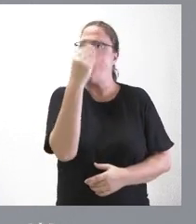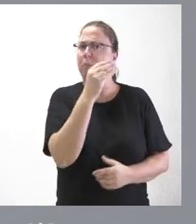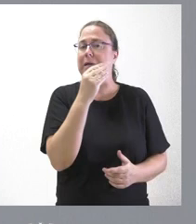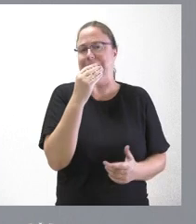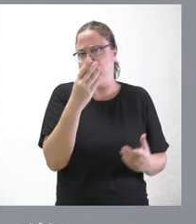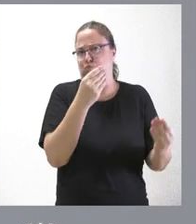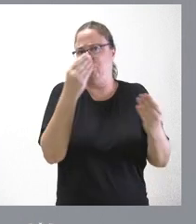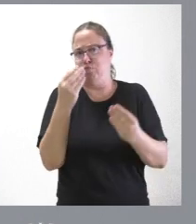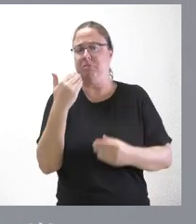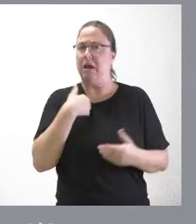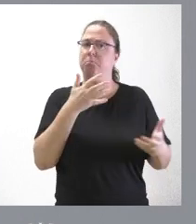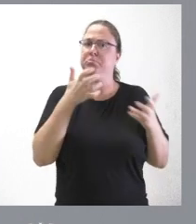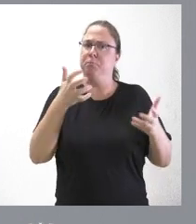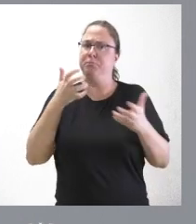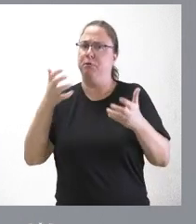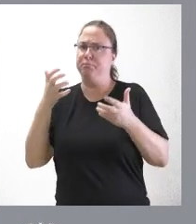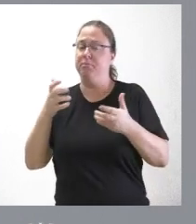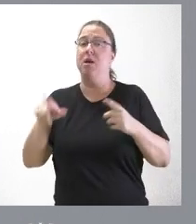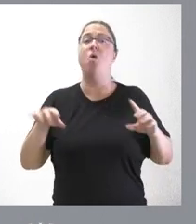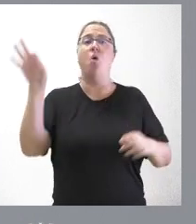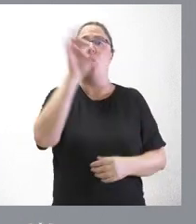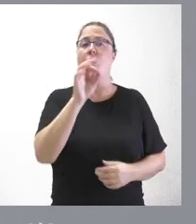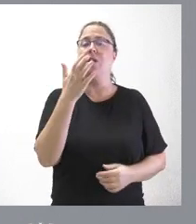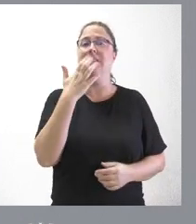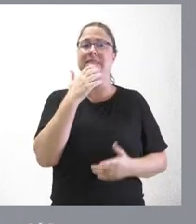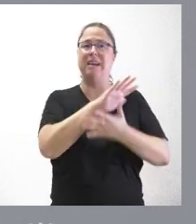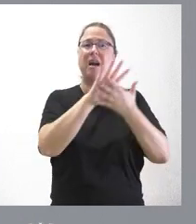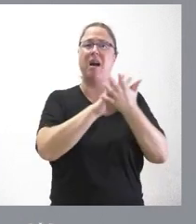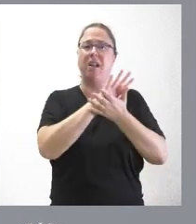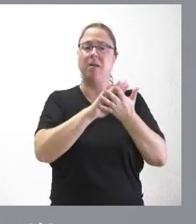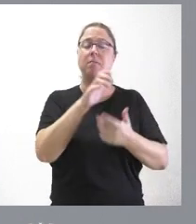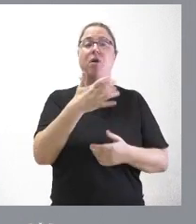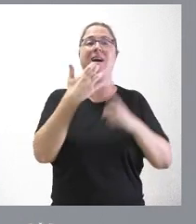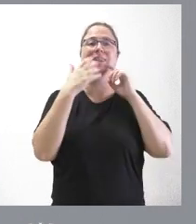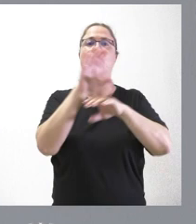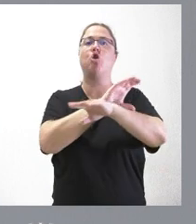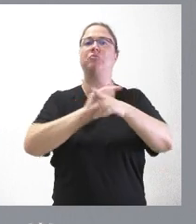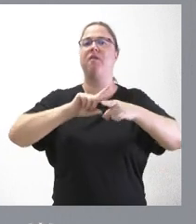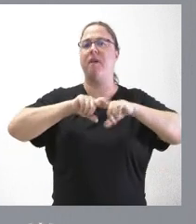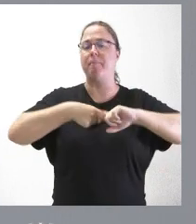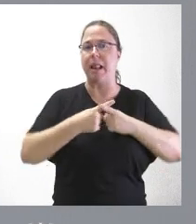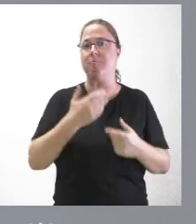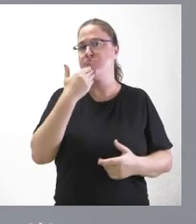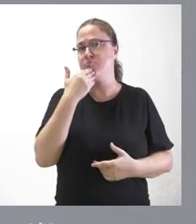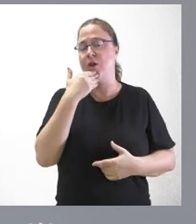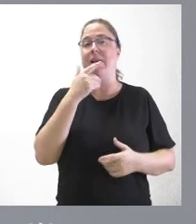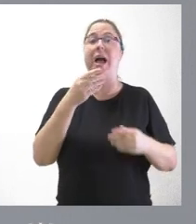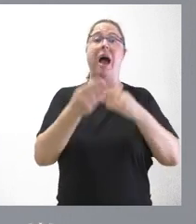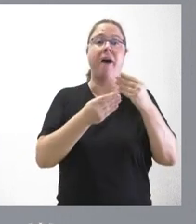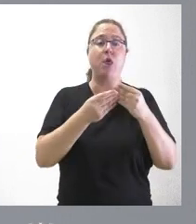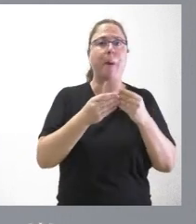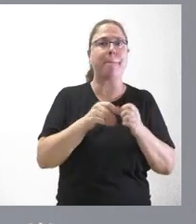viendo beneficiados de esta medida. O, si hablamos en el ámbito ya de la Consejería de Familia, pues el haber extendido